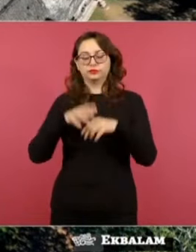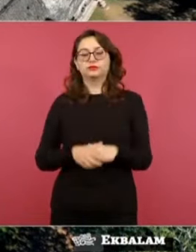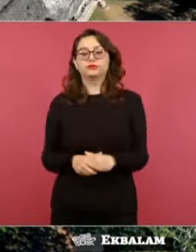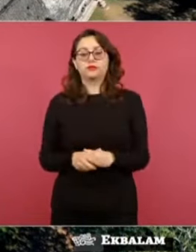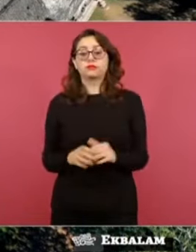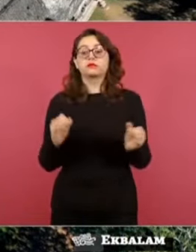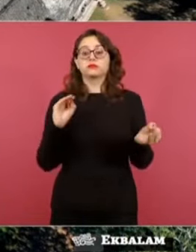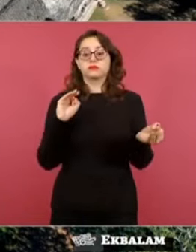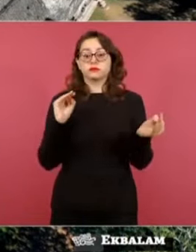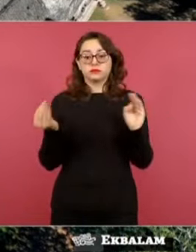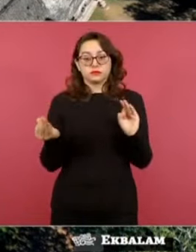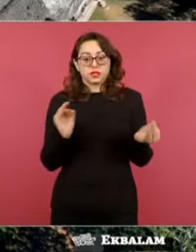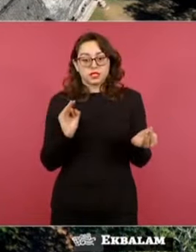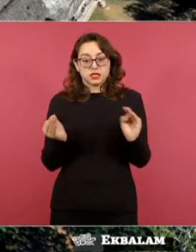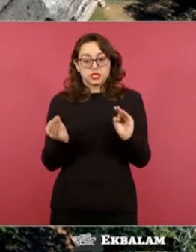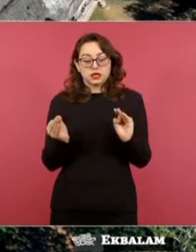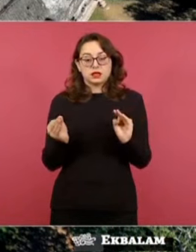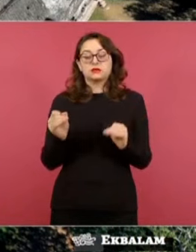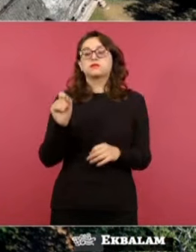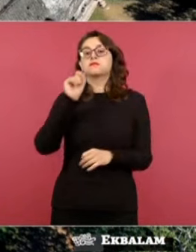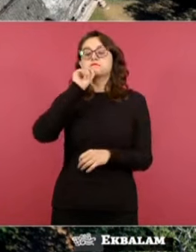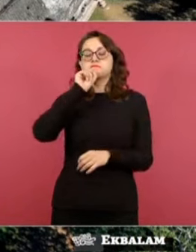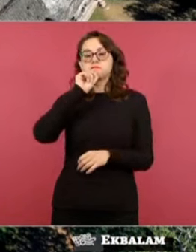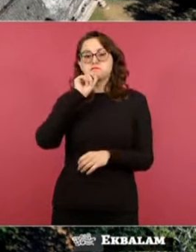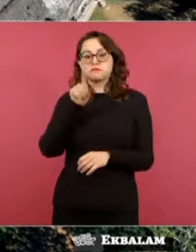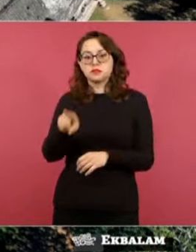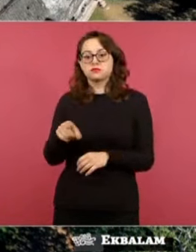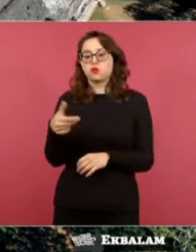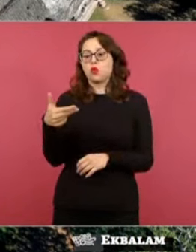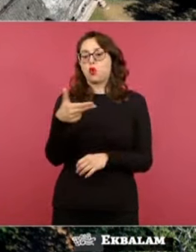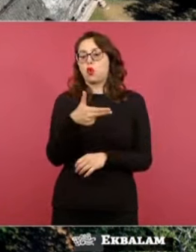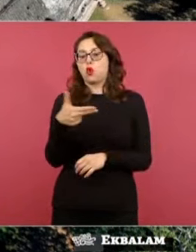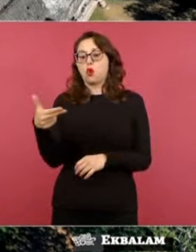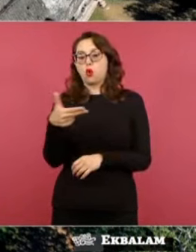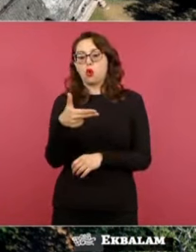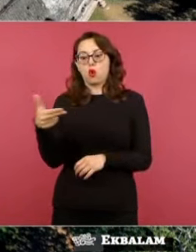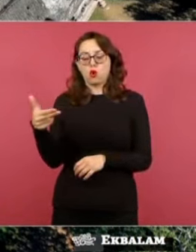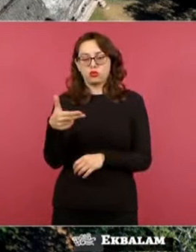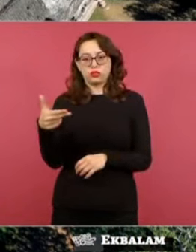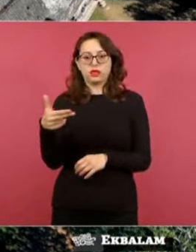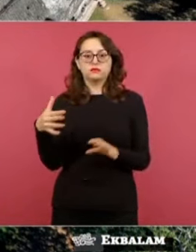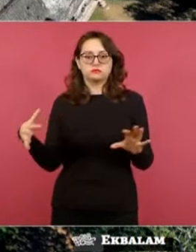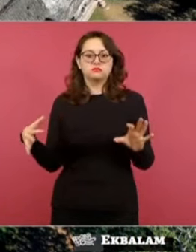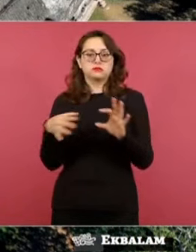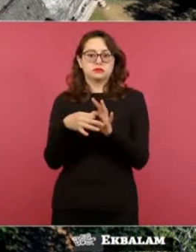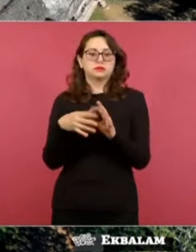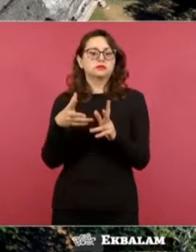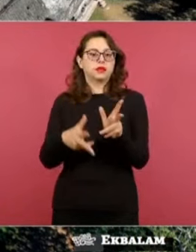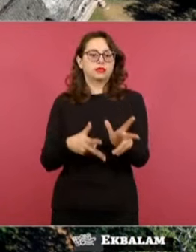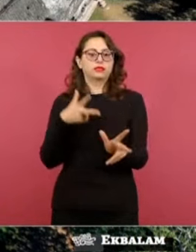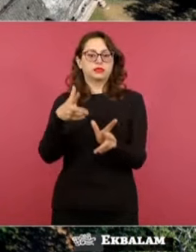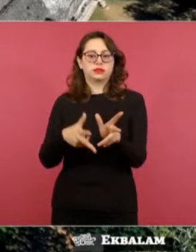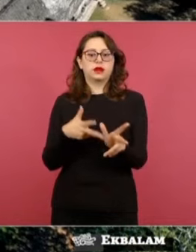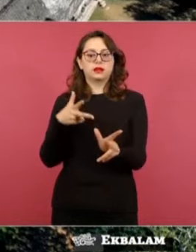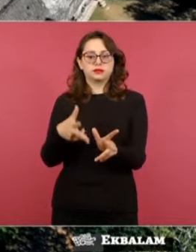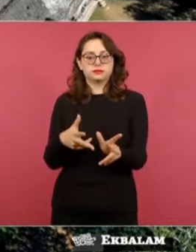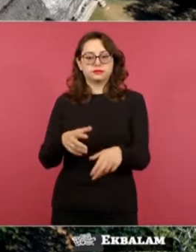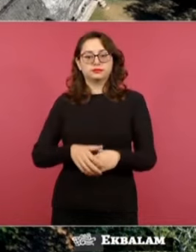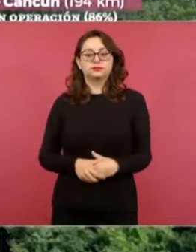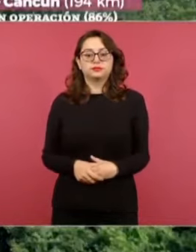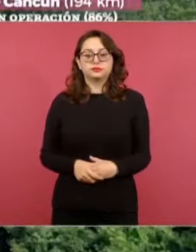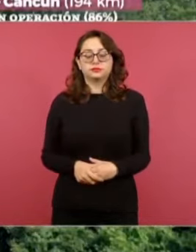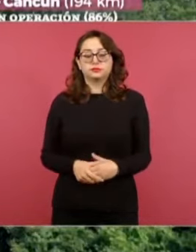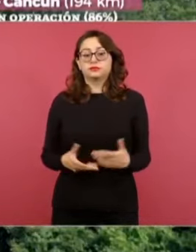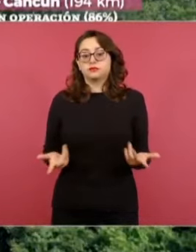Secretaría de la Defensa Nacional se encuentra construyendo un hotel de la marca Tren Maya. En general, el